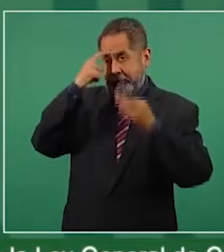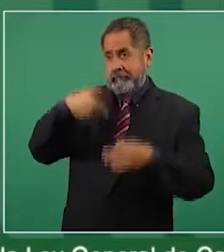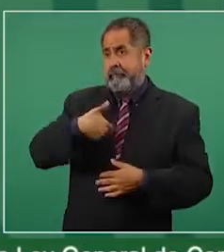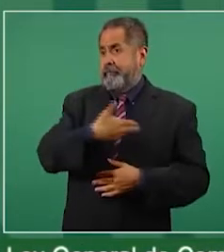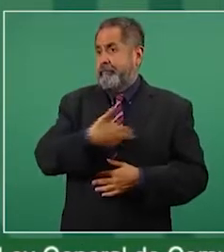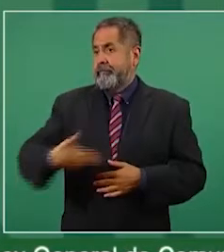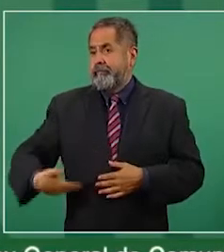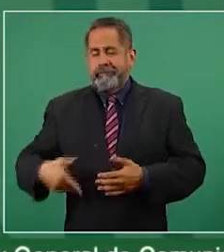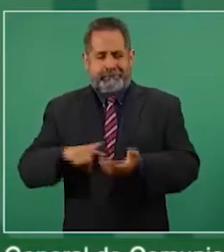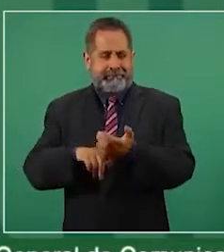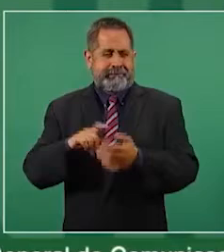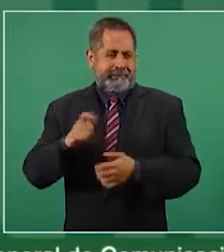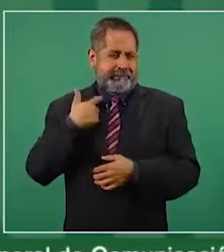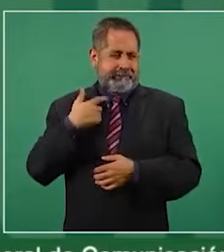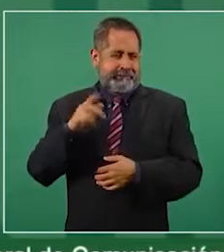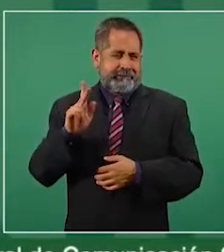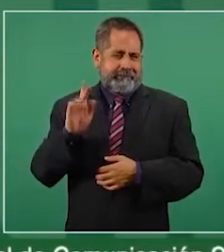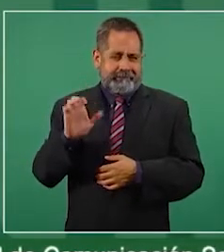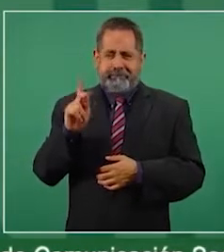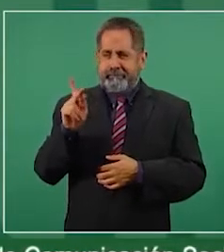ese partido y de ese candidato.